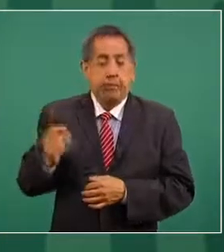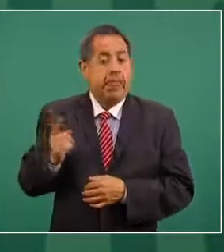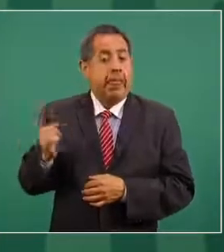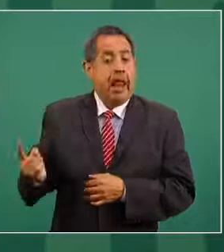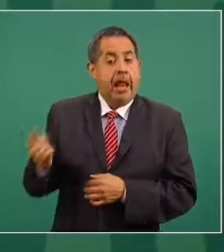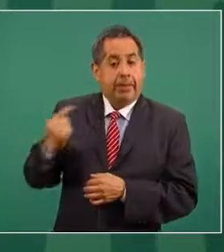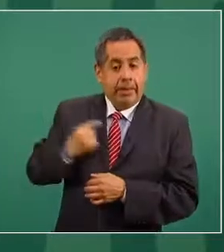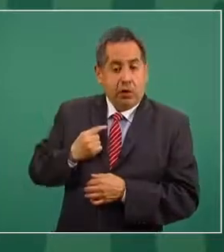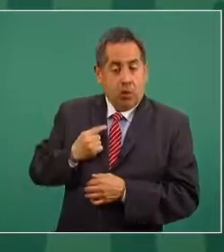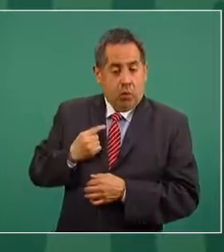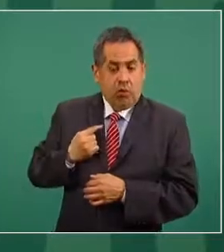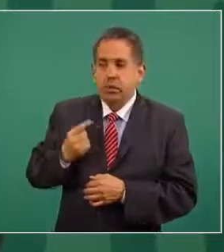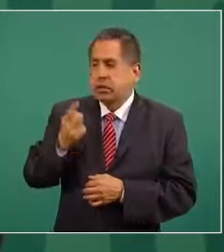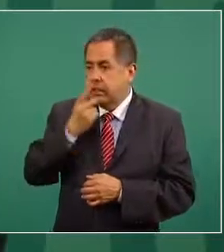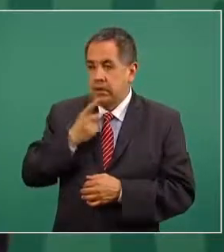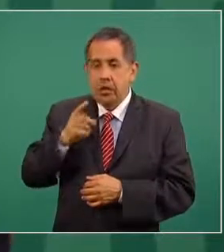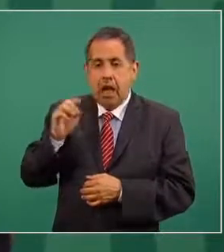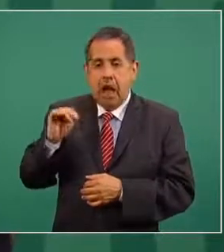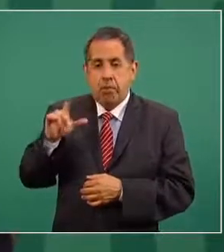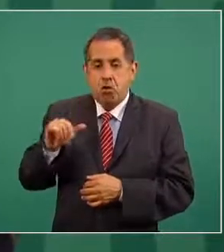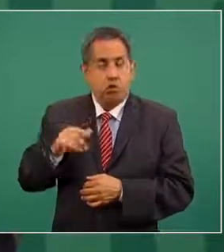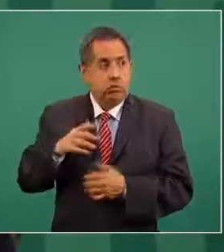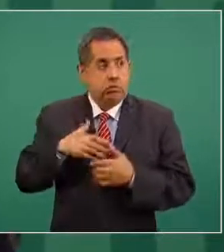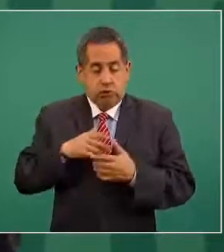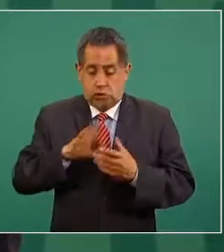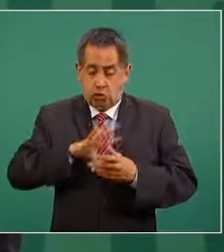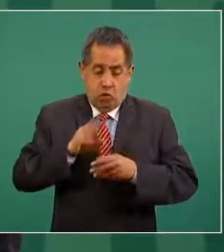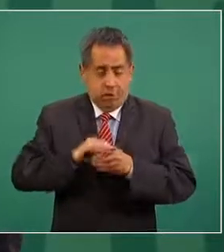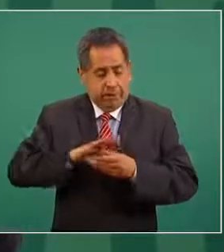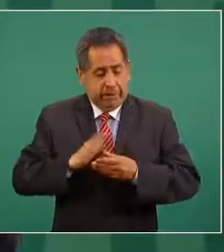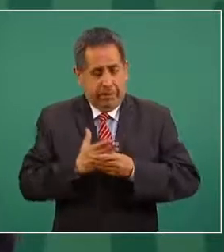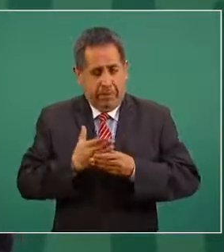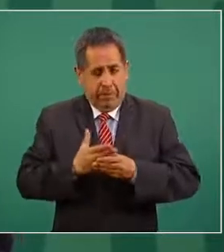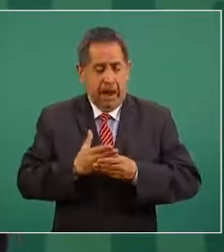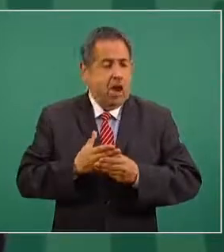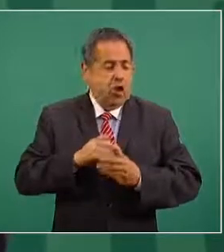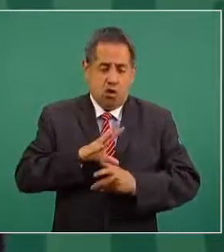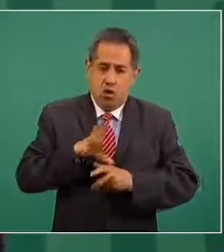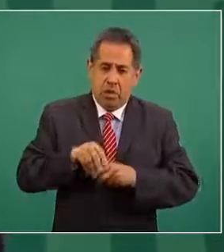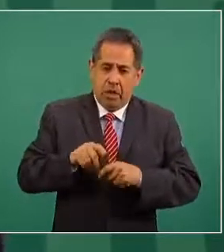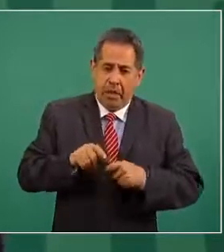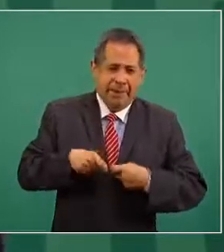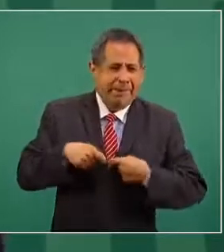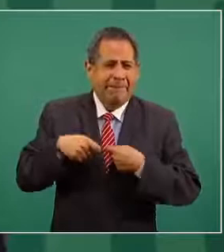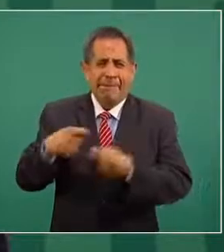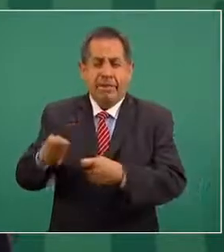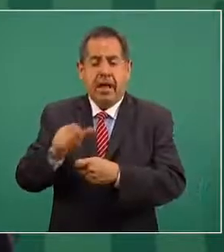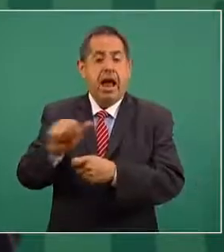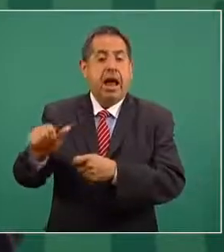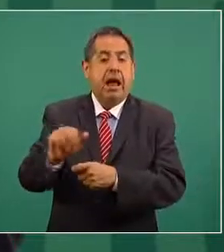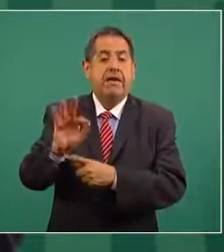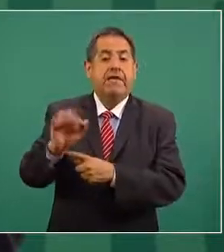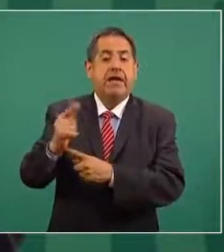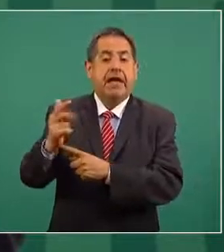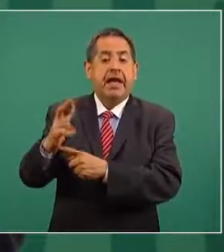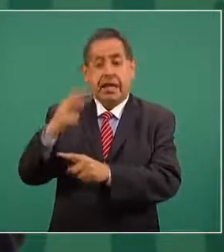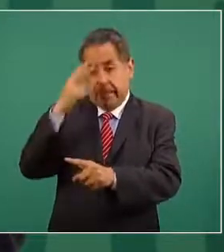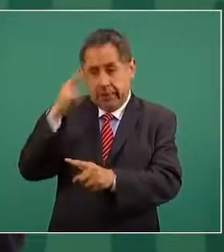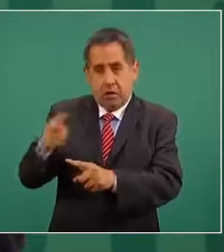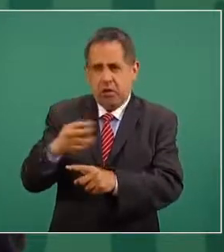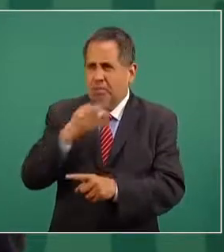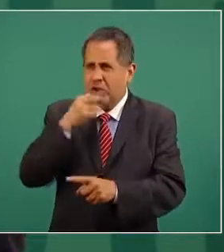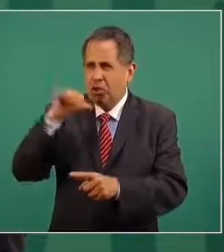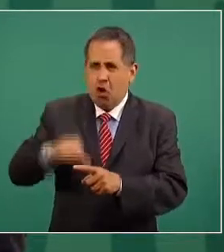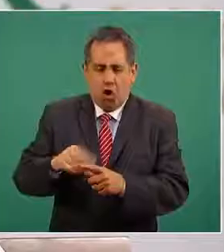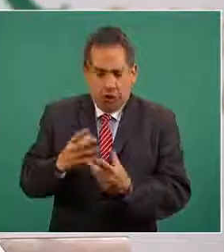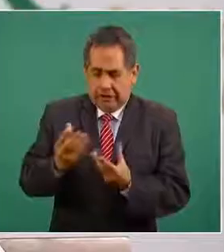pidió que por favor le turnéase yo al fiscal general de la República, cosa que hicimos inmediatamente. Todo lo que